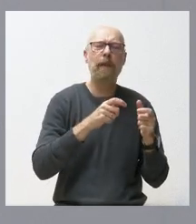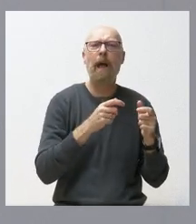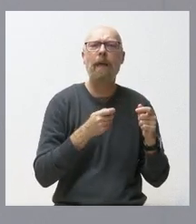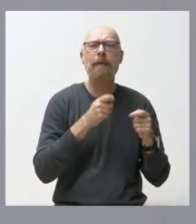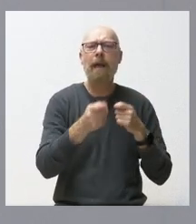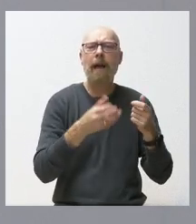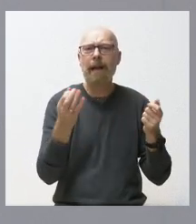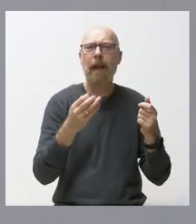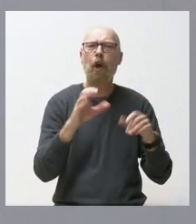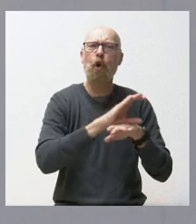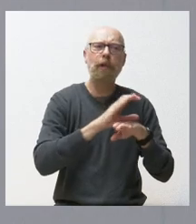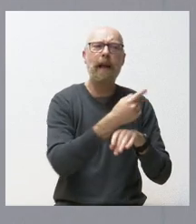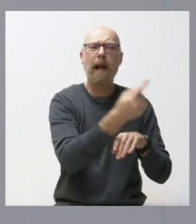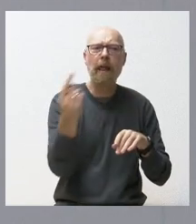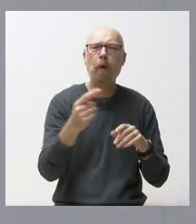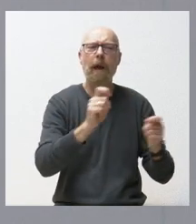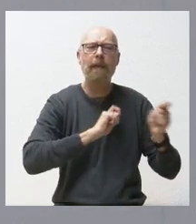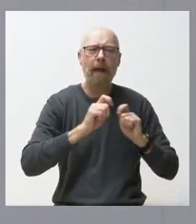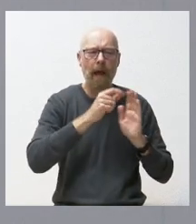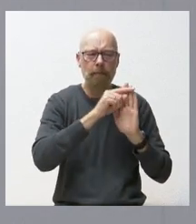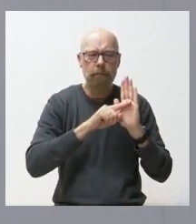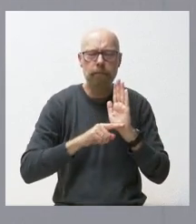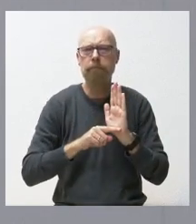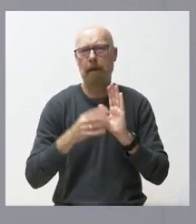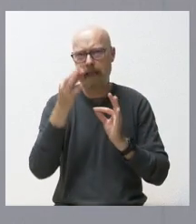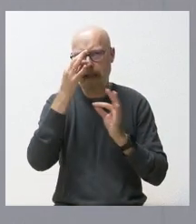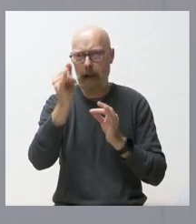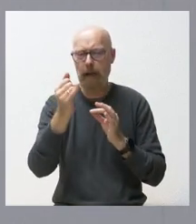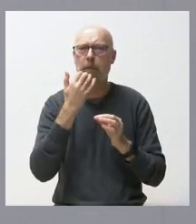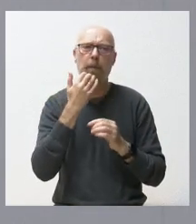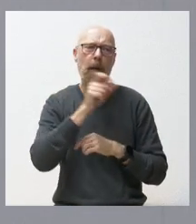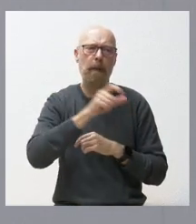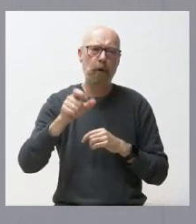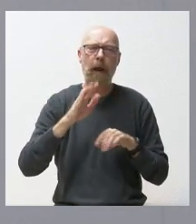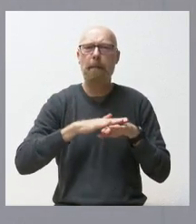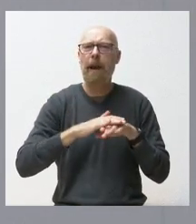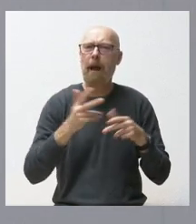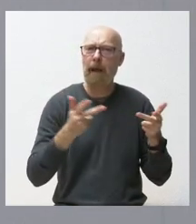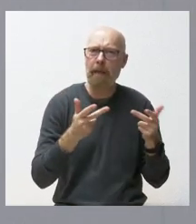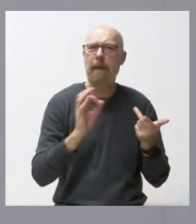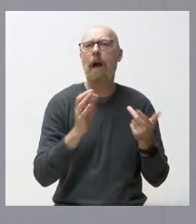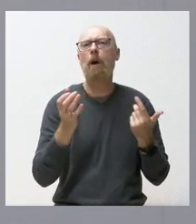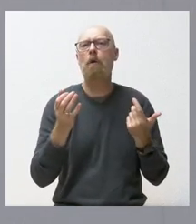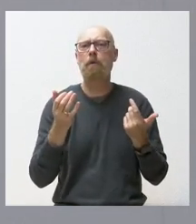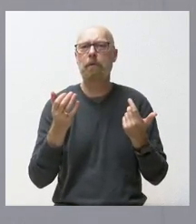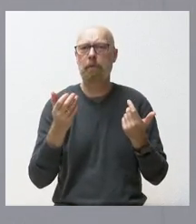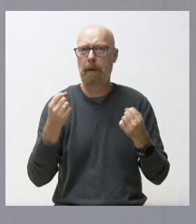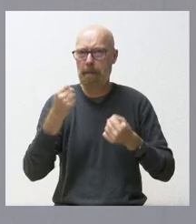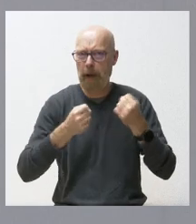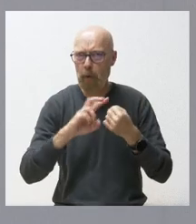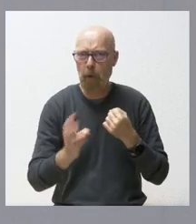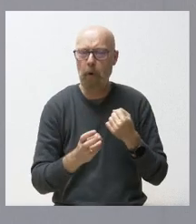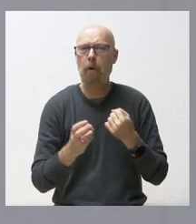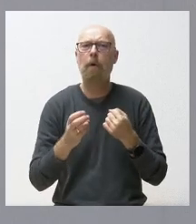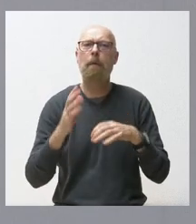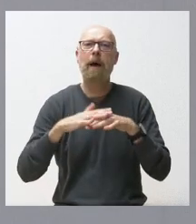consejerías en sus distintas actividades, que va desde el personal y vehículos de emergencia, las actividades relativas a las infraestructuras,